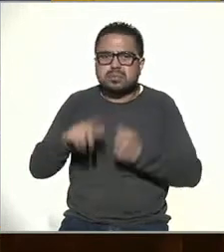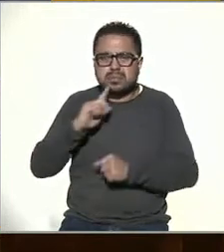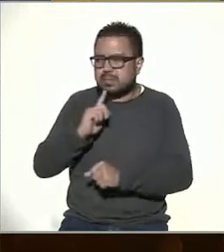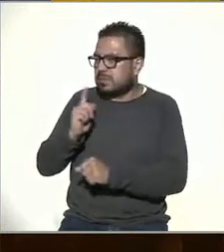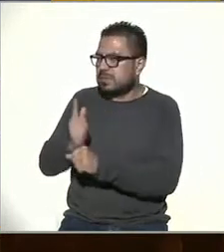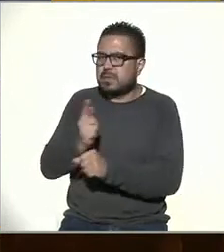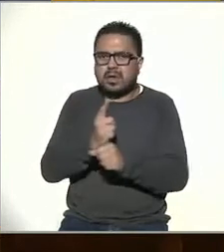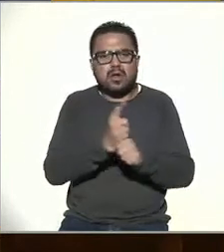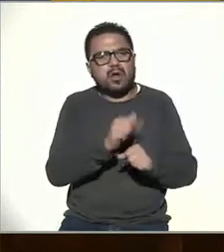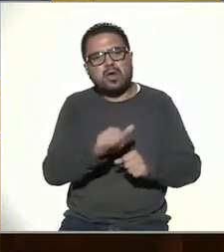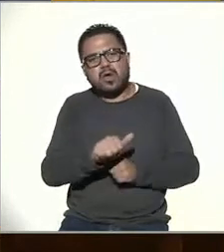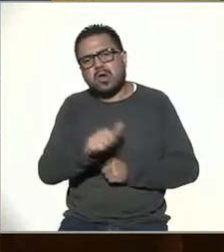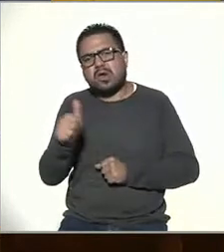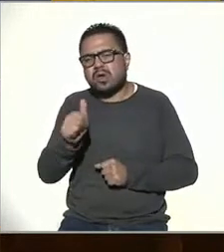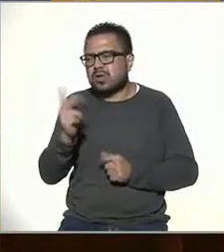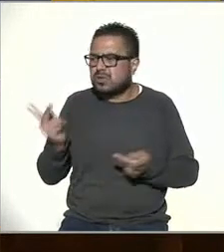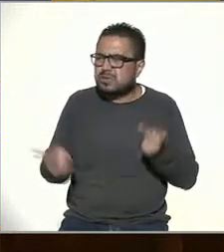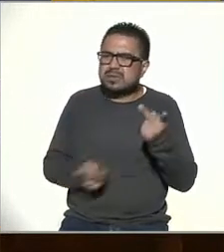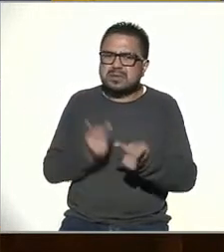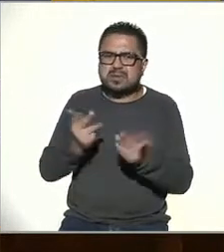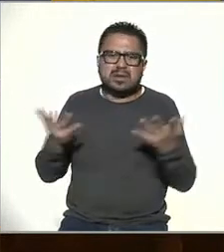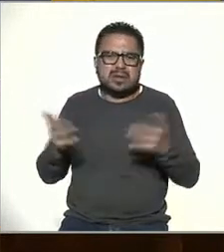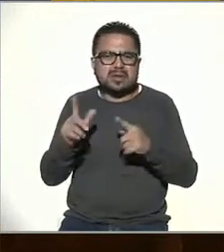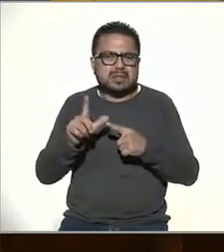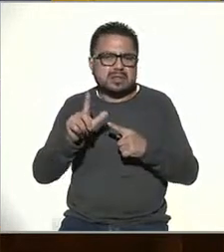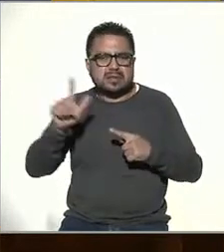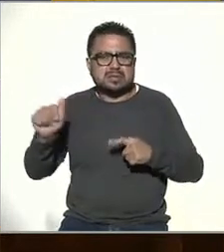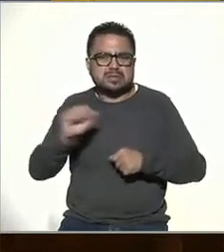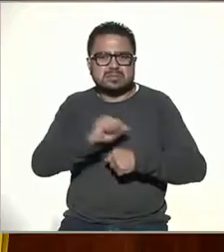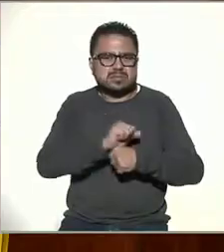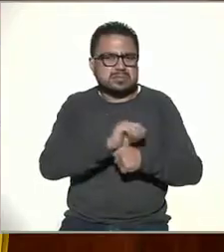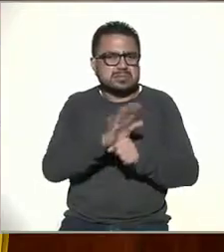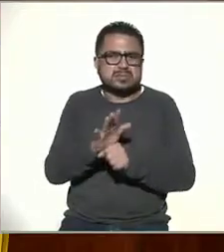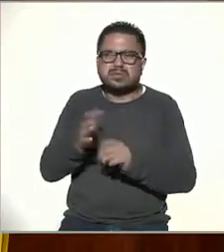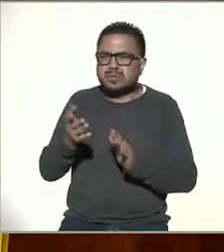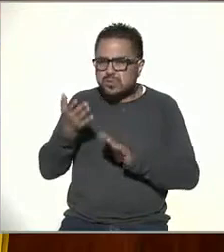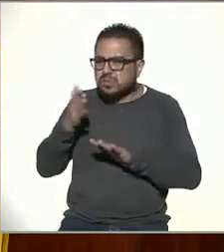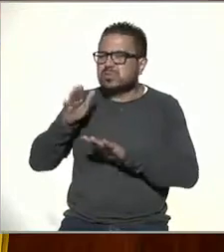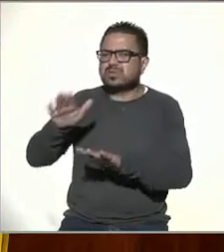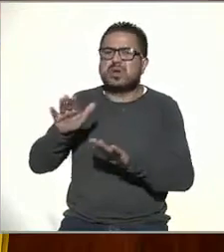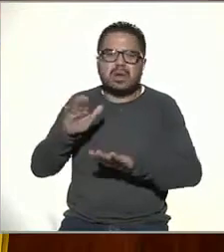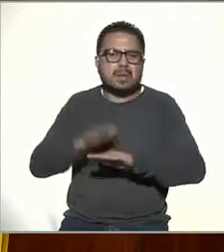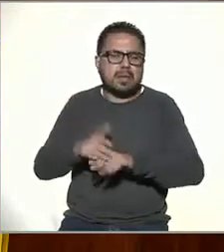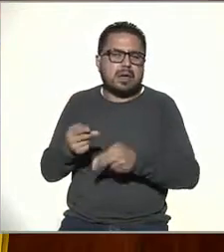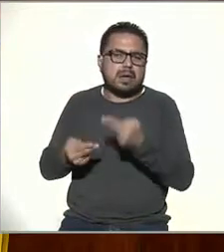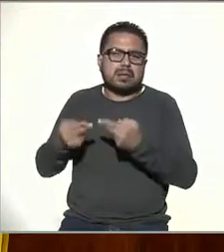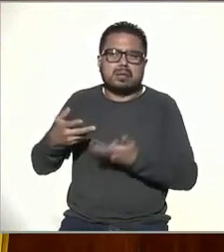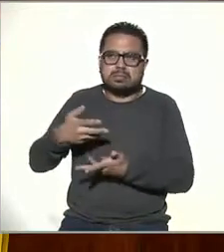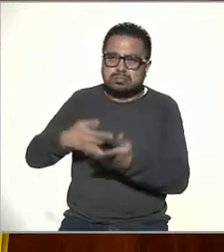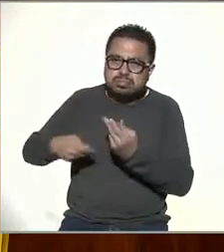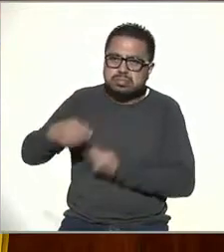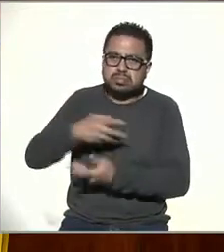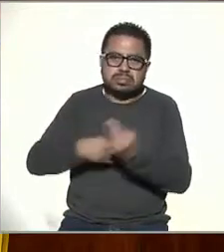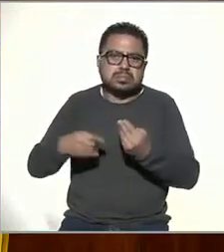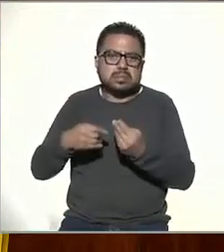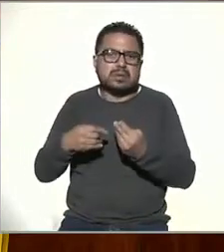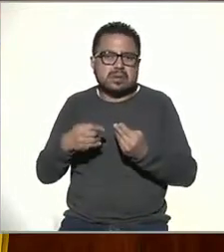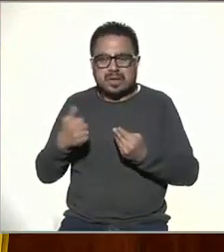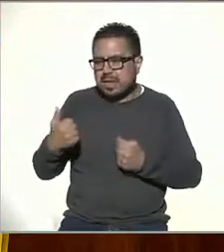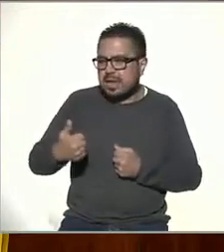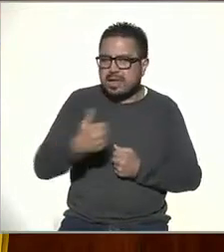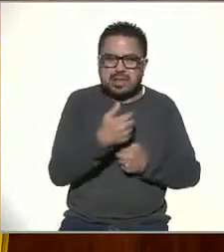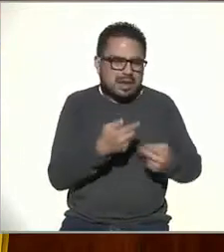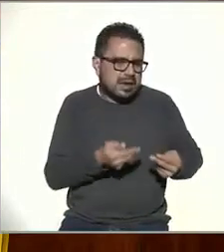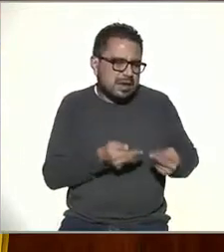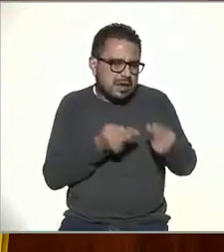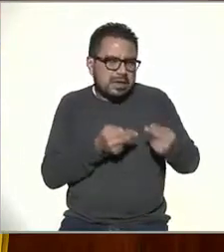otro tipo de encuestas que hemos hecho después de la pandemia sobre el impacto económico en las unidades económicas. Entonces,